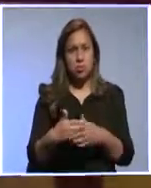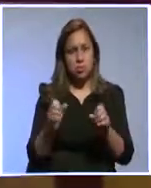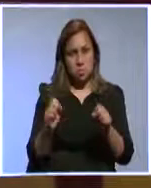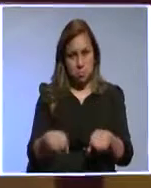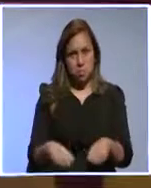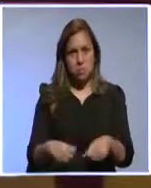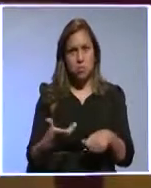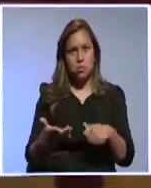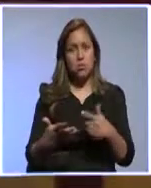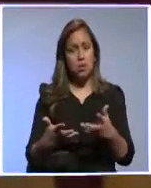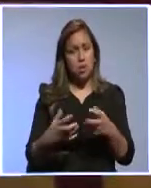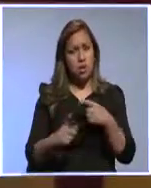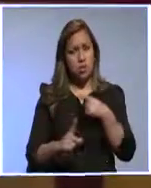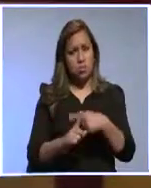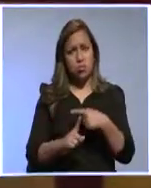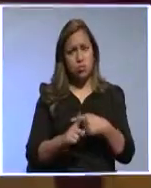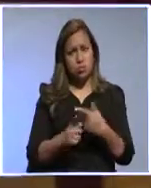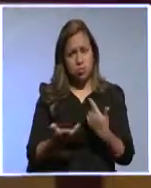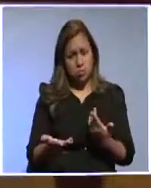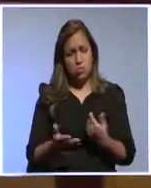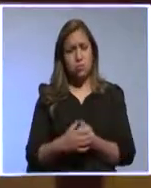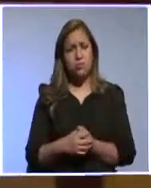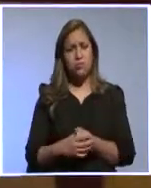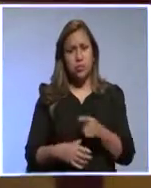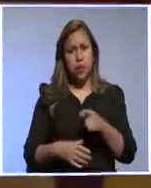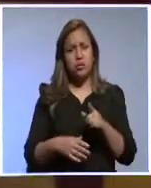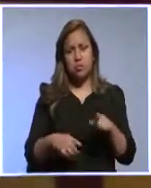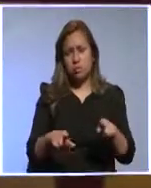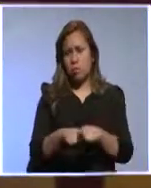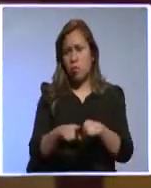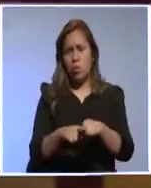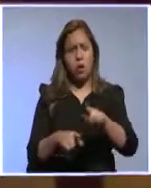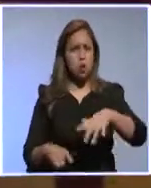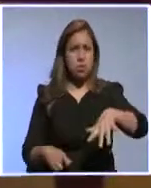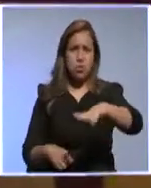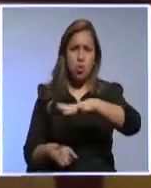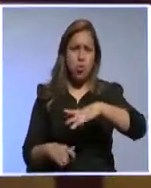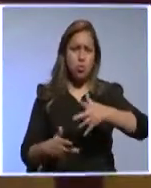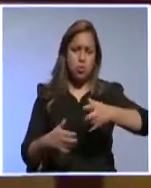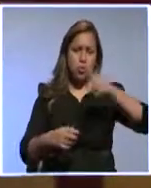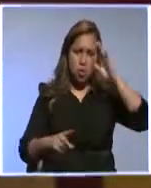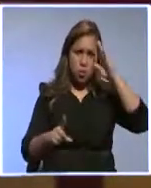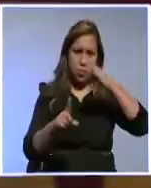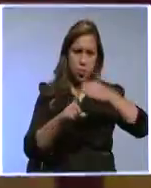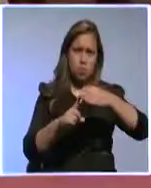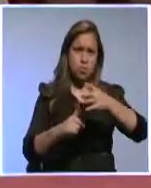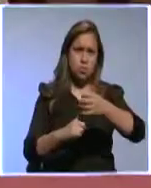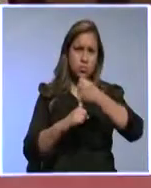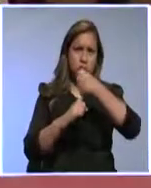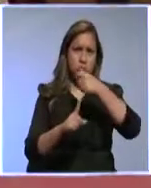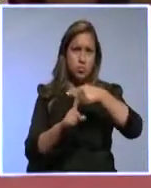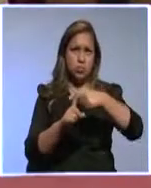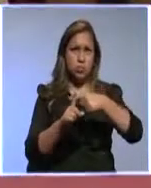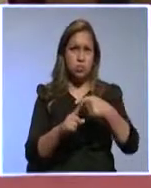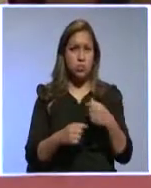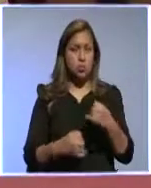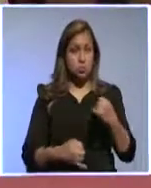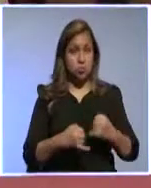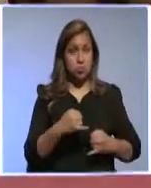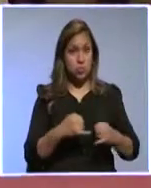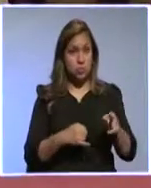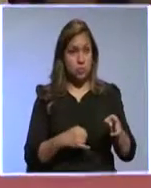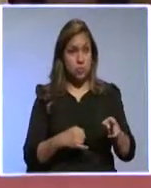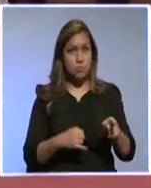lo mejor para nuestra gente. O sea, ese es el común denominador de todos los países. Claro que sí. Con todo esto y con esto concluyo,